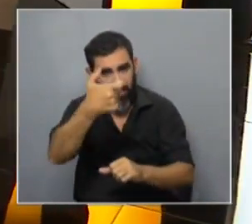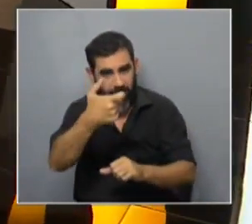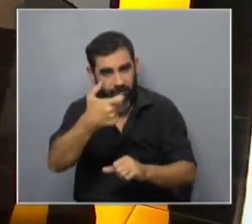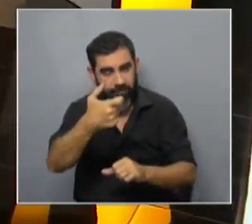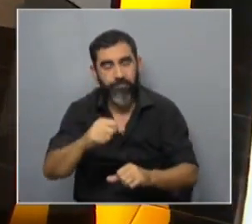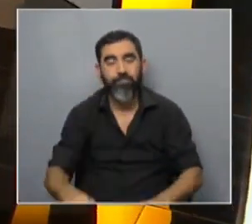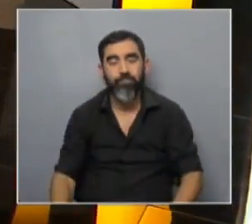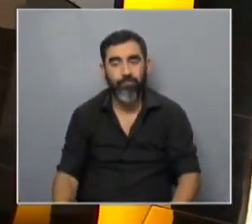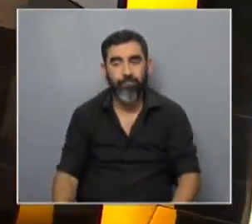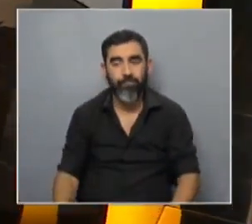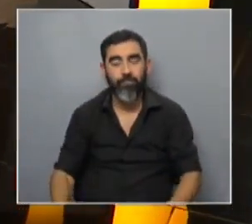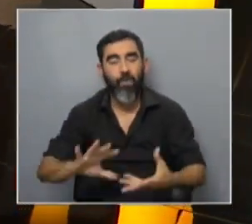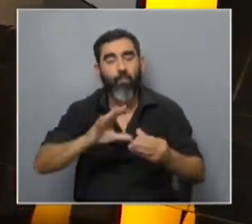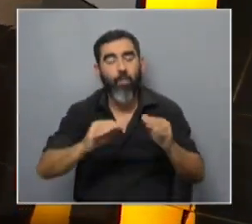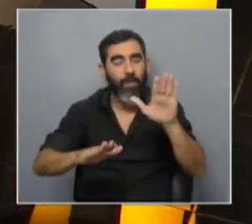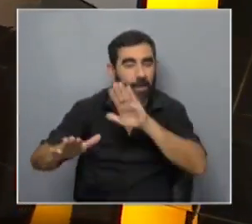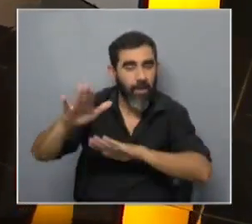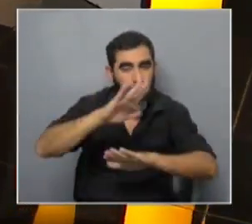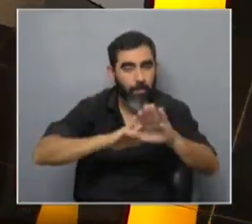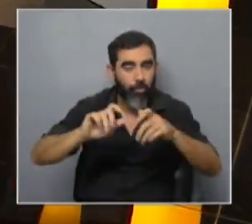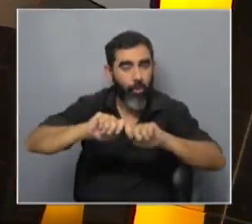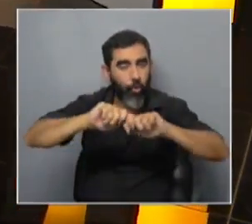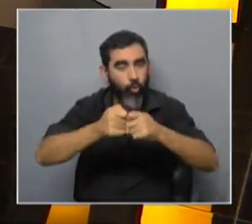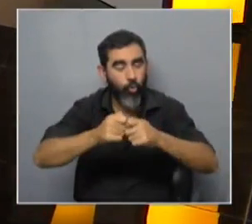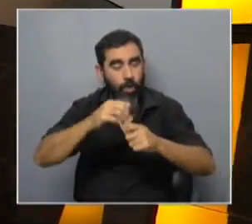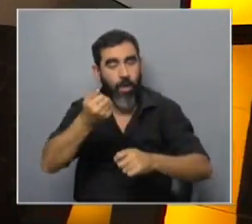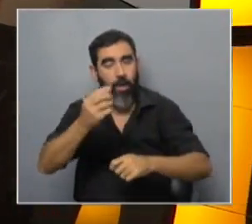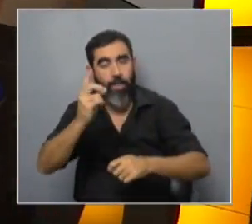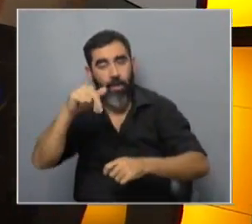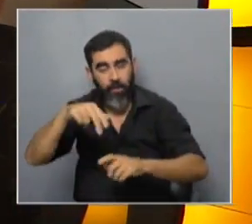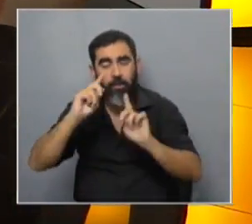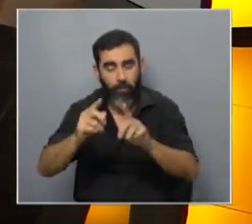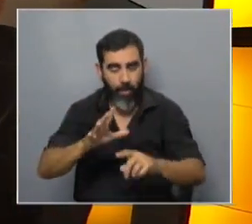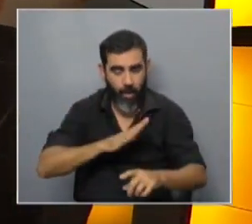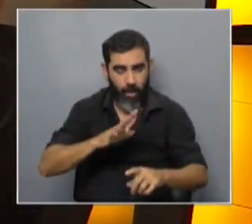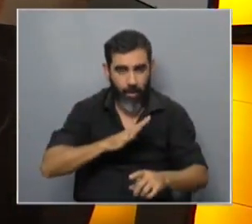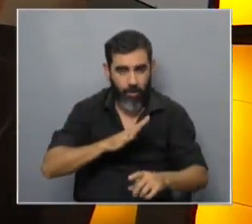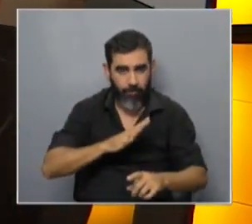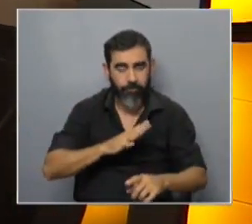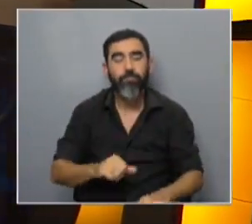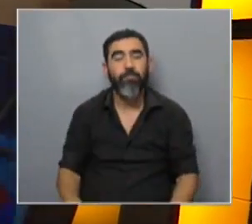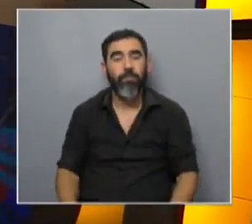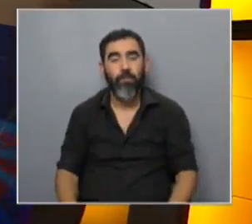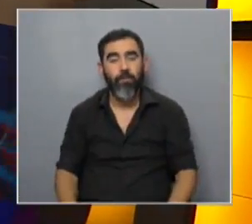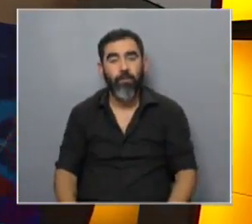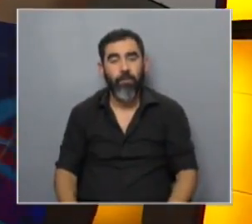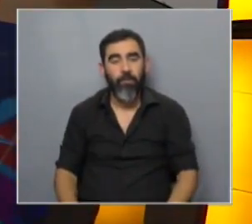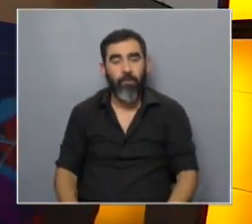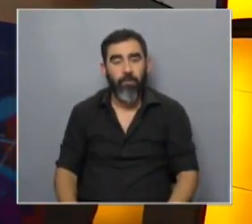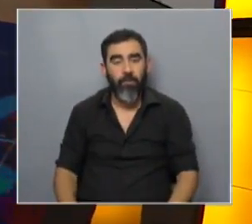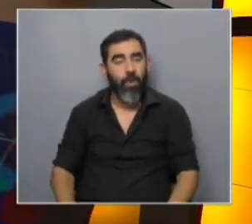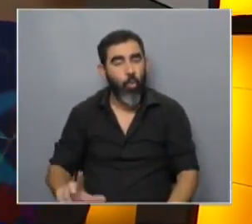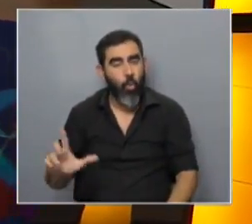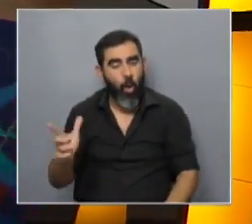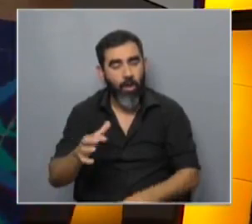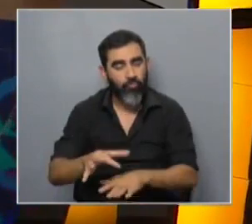otro mecanismo de reparación de roturas de ADN que también tenemos, que no está activo en todas nuestras células, pero sí